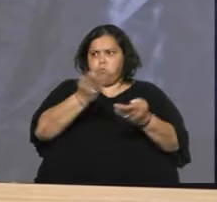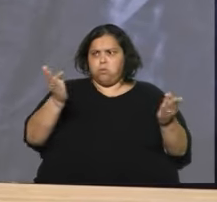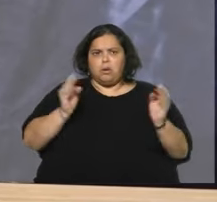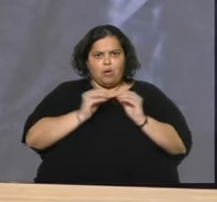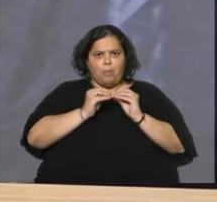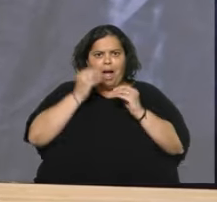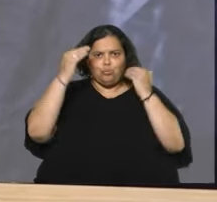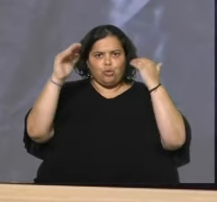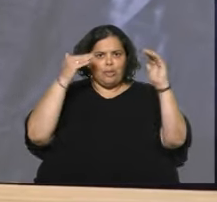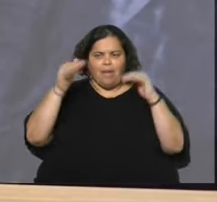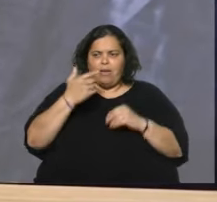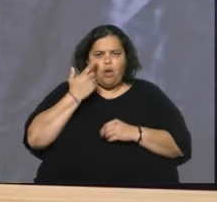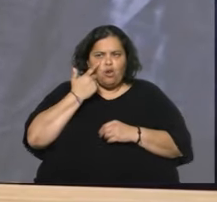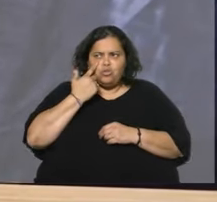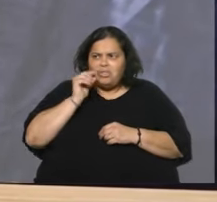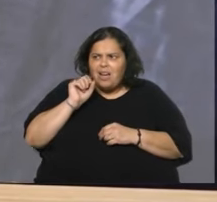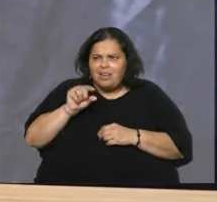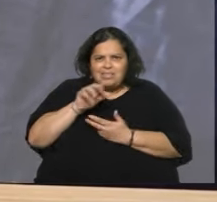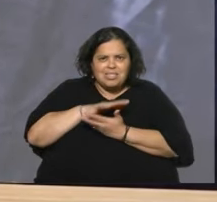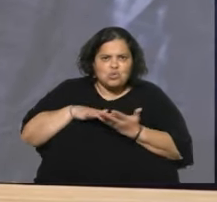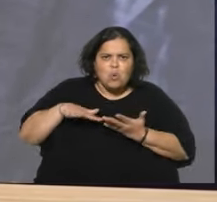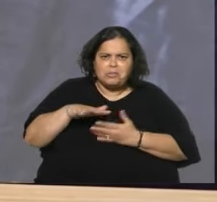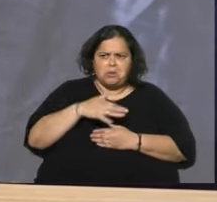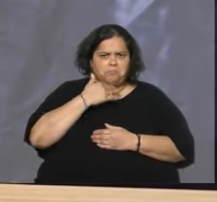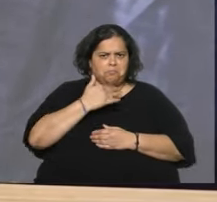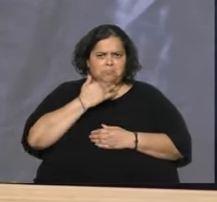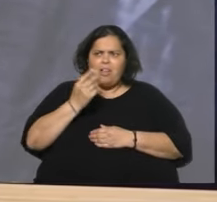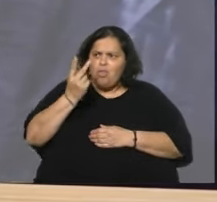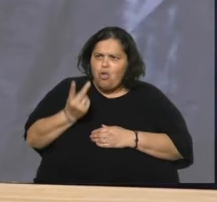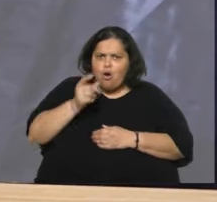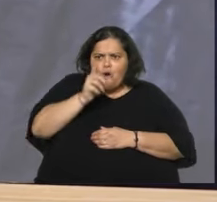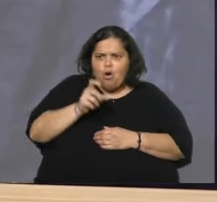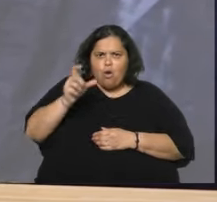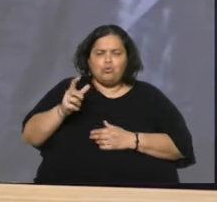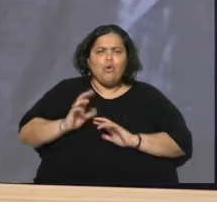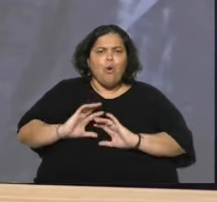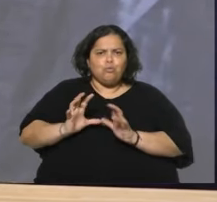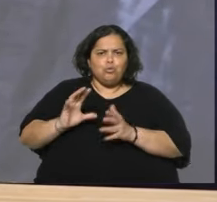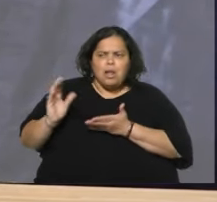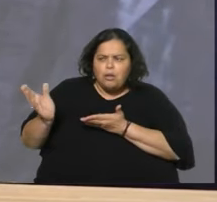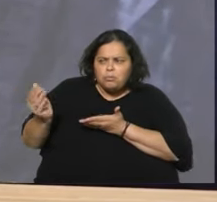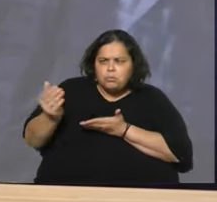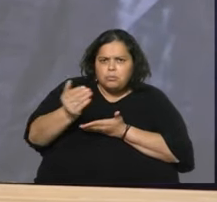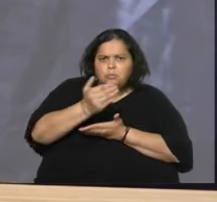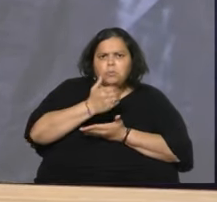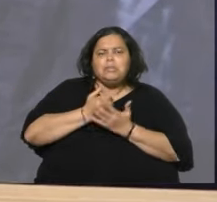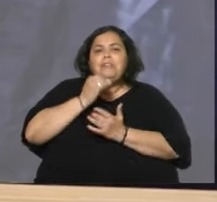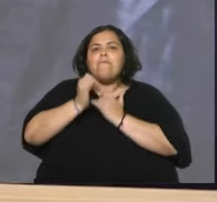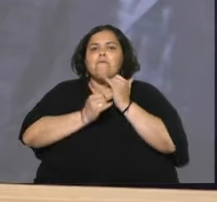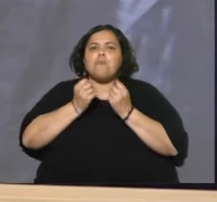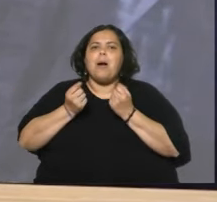autoridades tenían conocimiento de que estos dos funcionarios estaban recaudando o recopilando información.